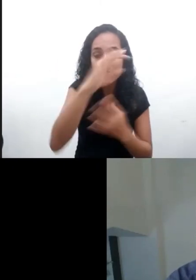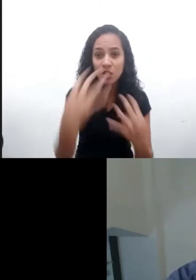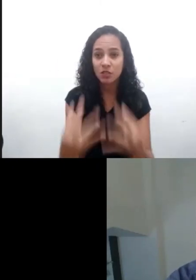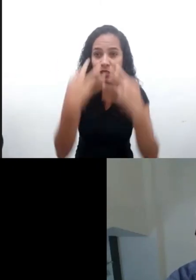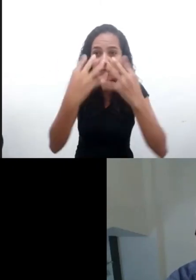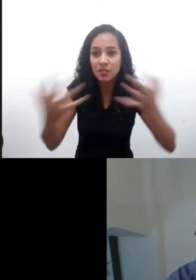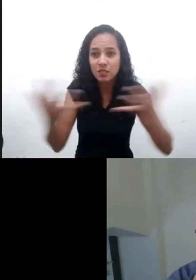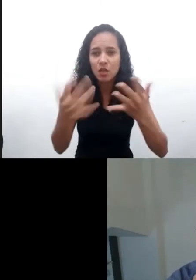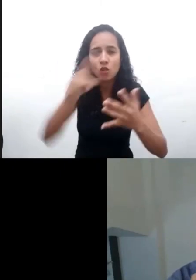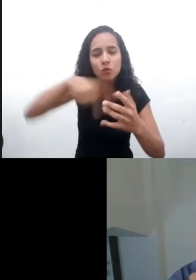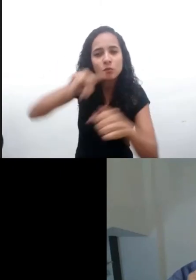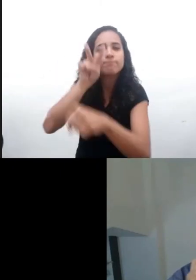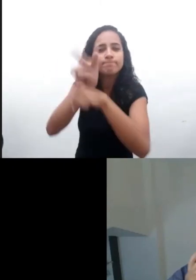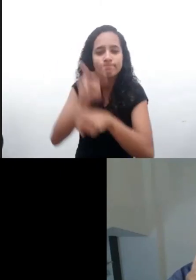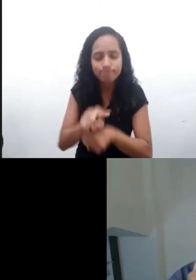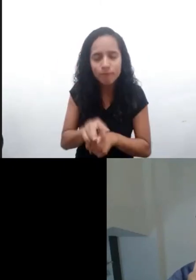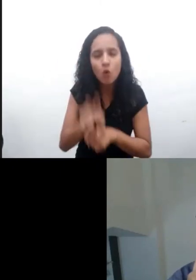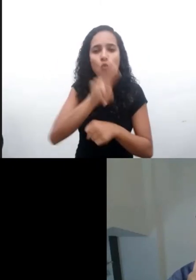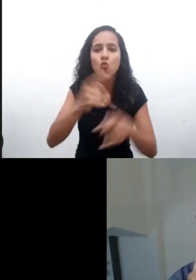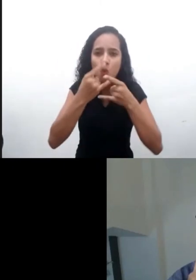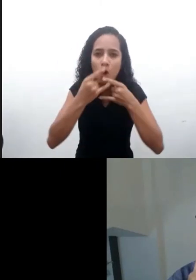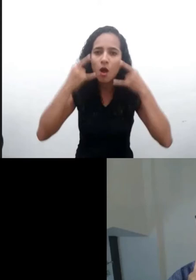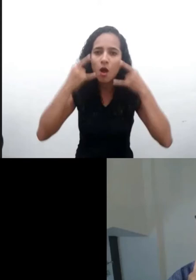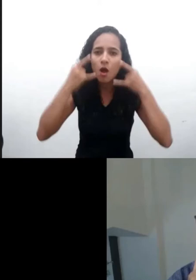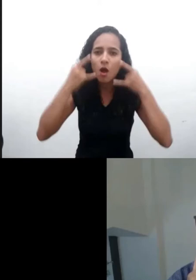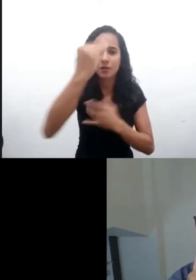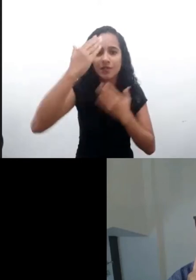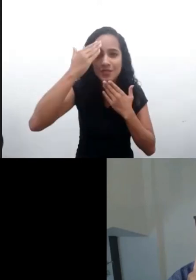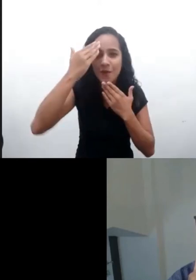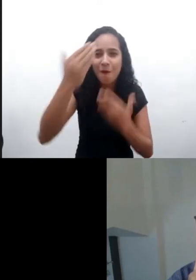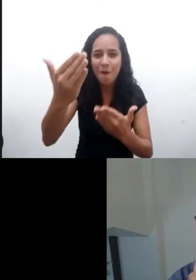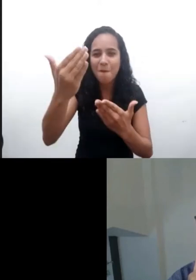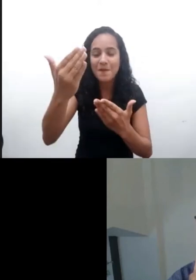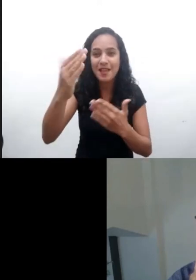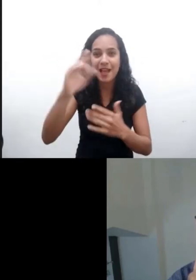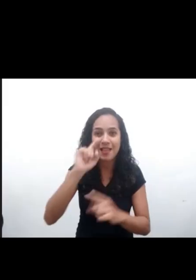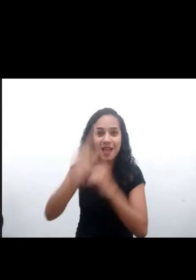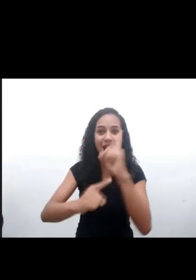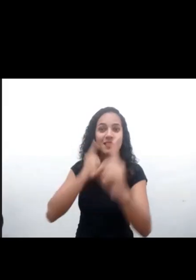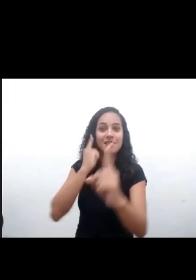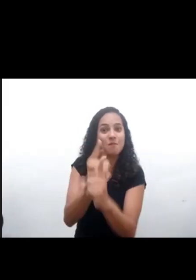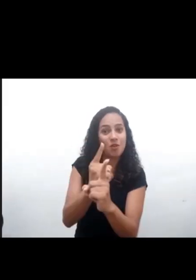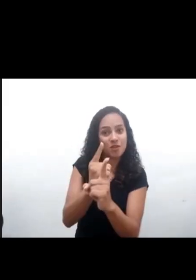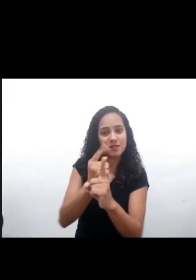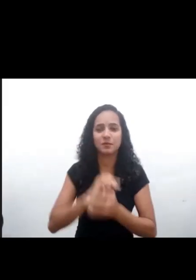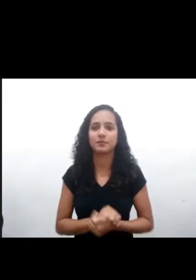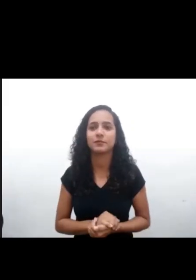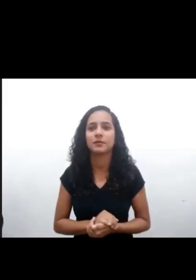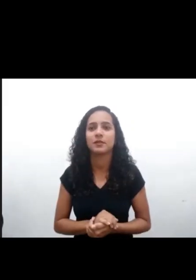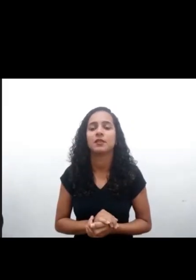ustedes que nos están viendo, que se cuiden y que se pongan mascarillas. Muchas gracias y hasta la próxima.